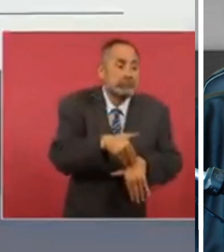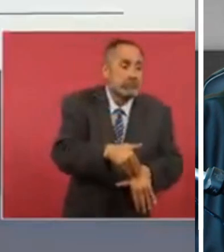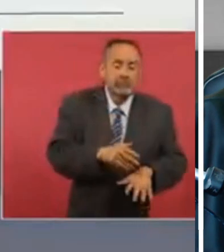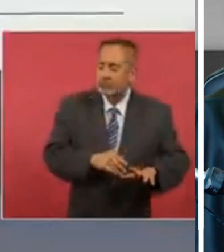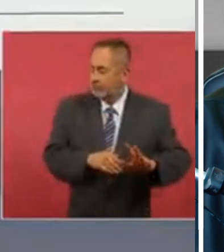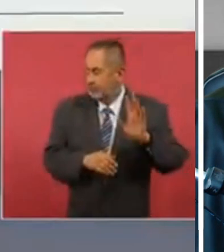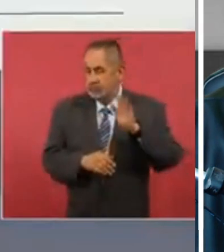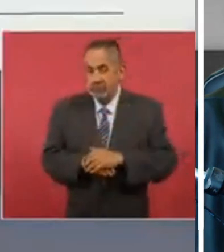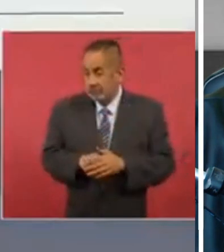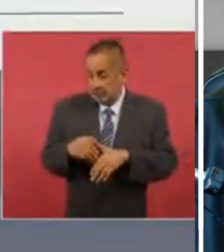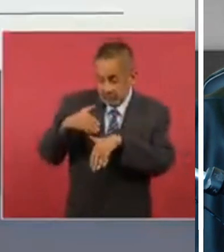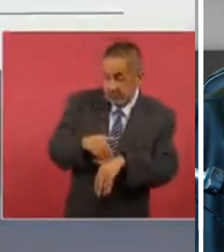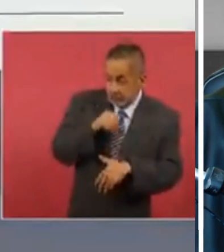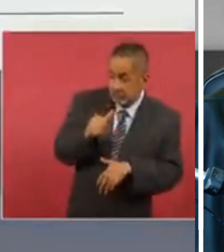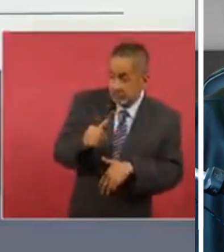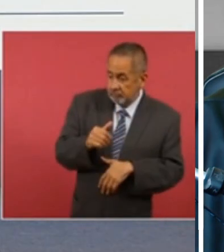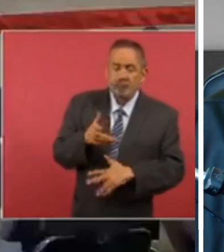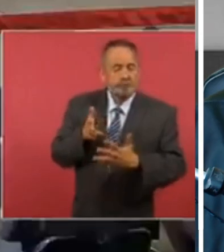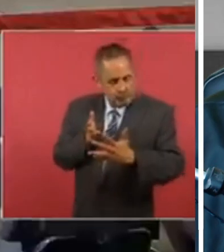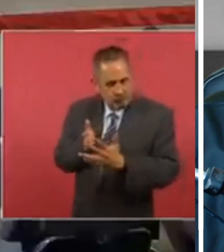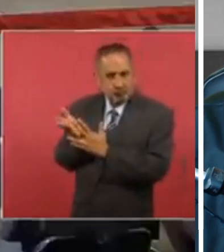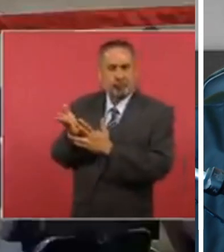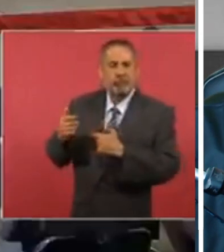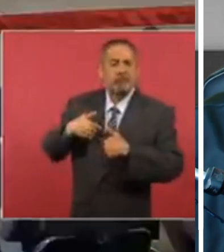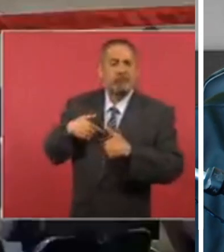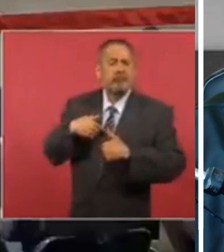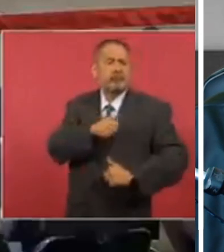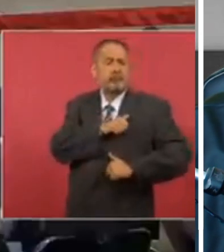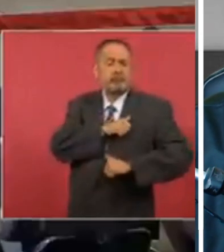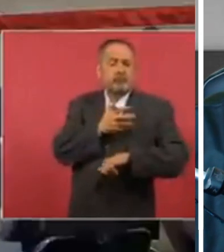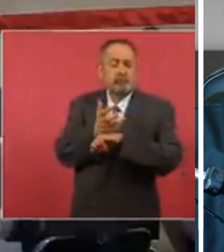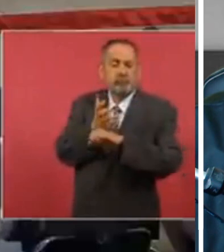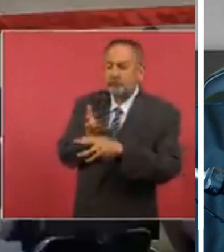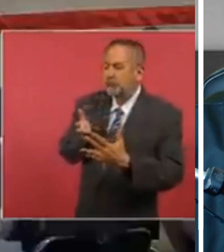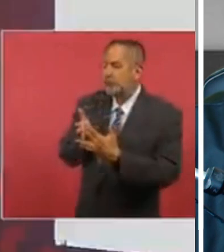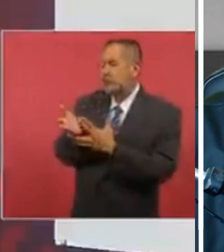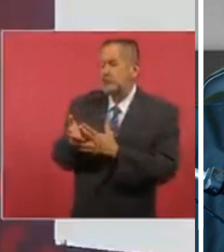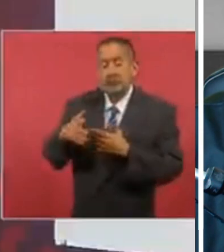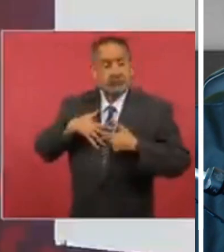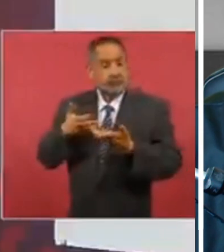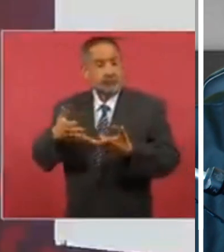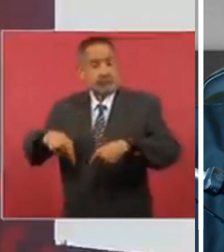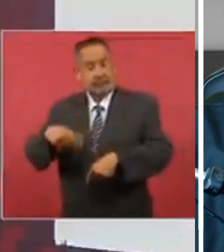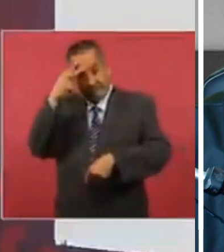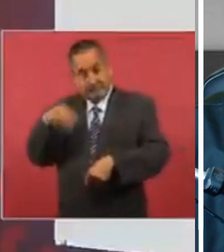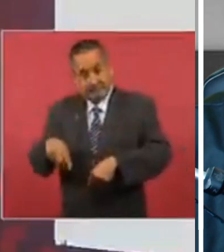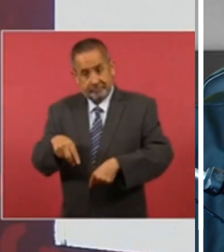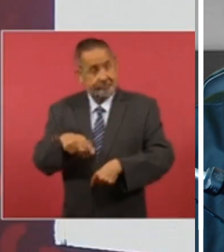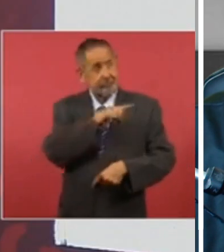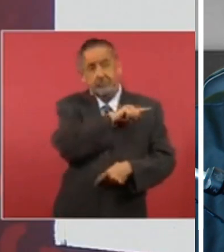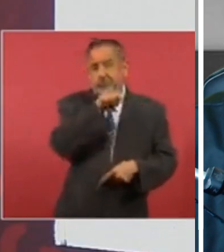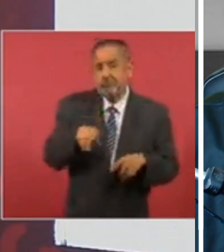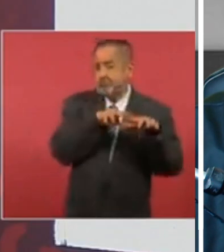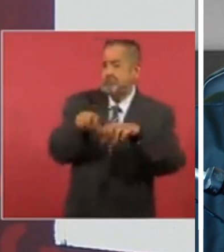iba a intervenir el ejército estadounidense en nuestro territorio nos iban a invadir